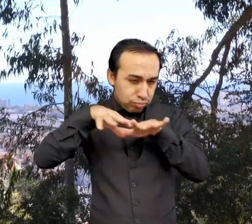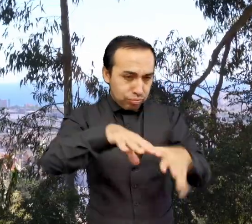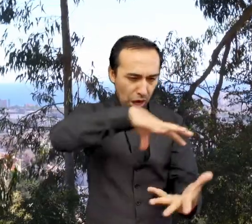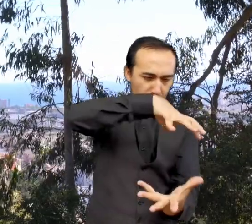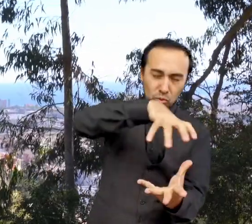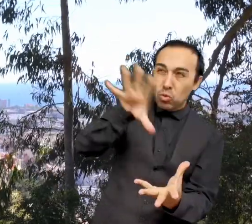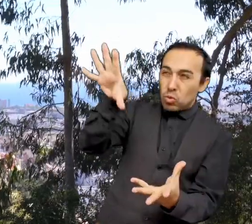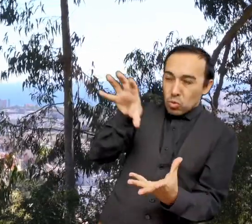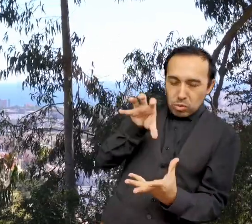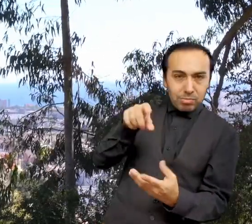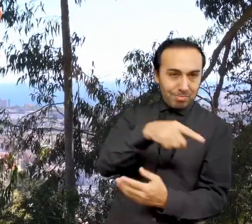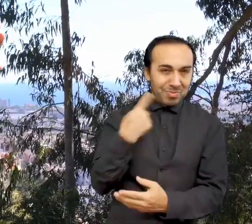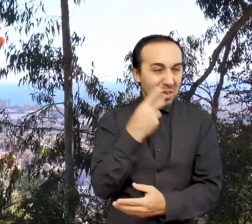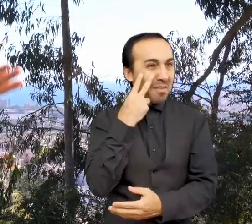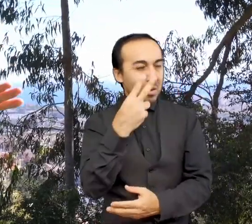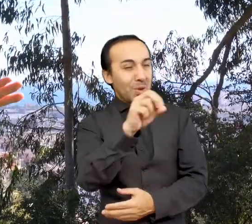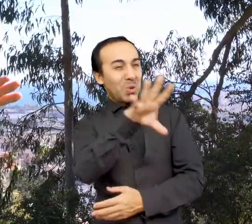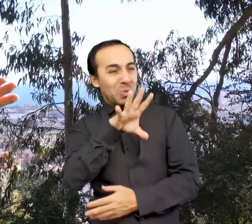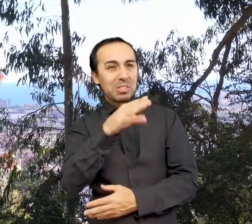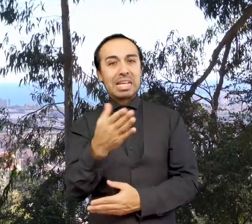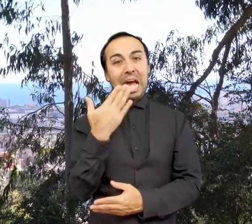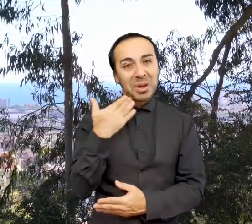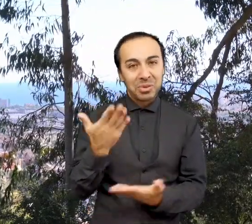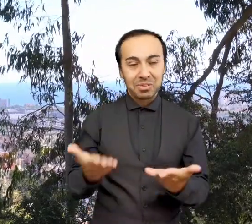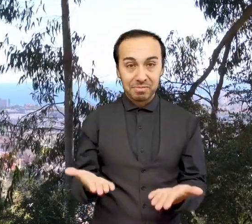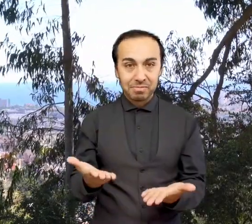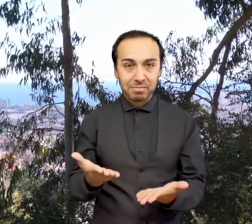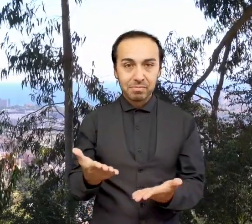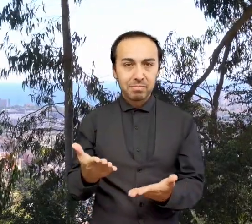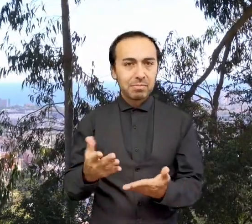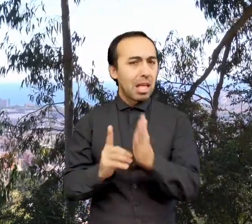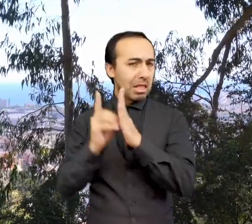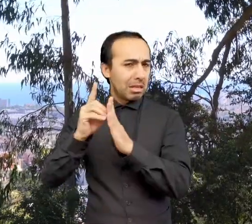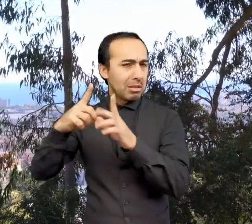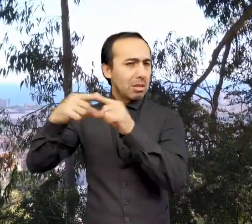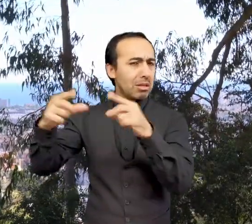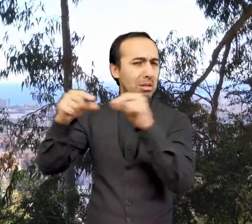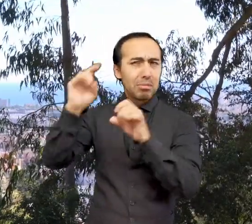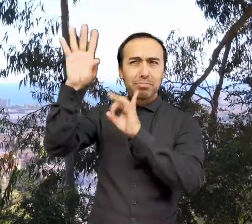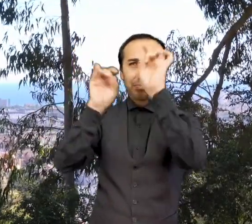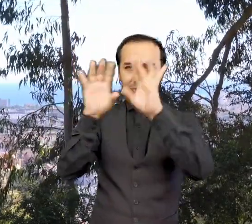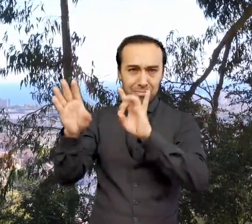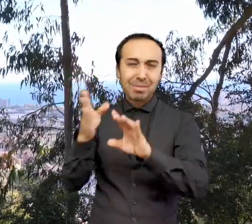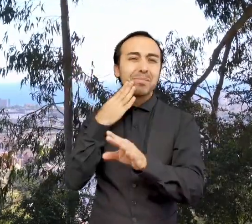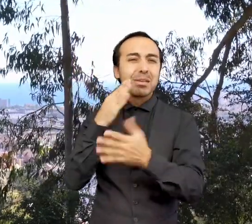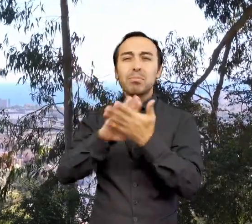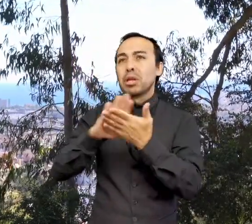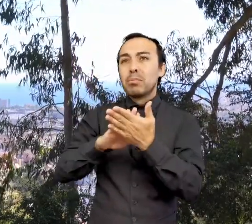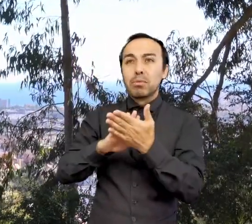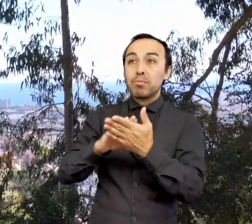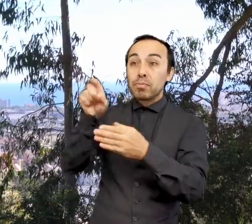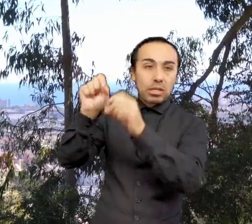es percibida por nosotros como luz y calor. La evolución de las estrellas depende de su masa. Si tomamos como